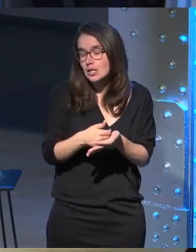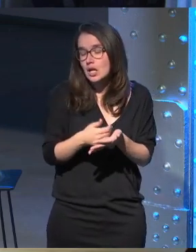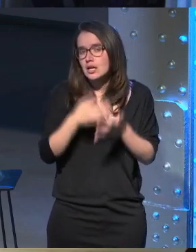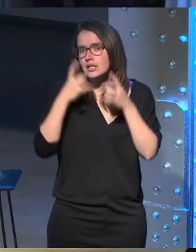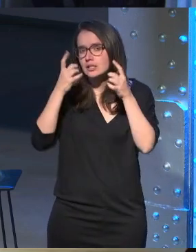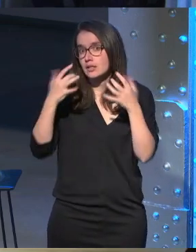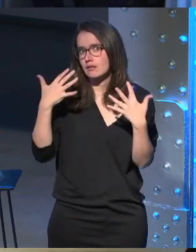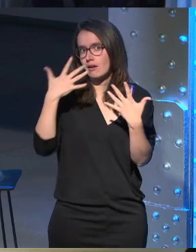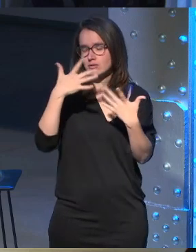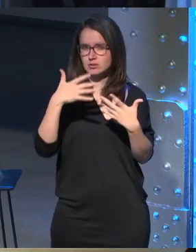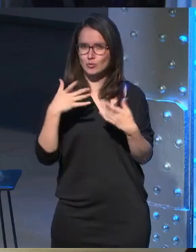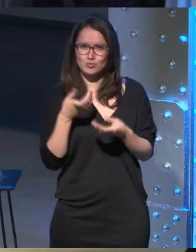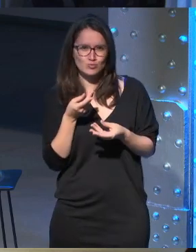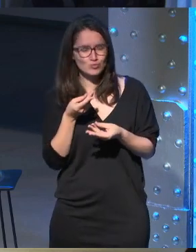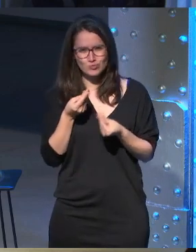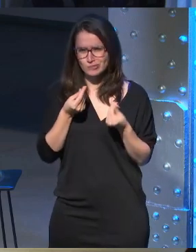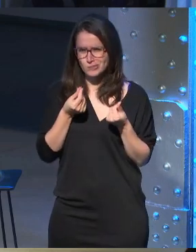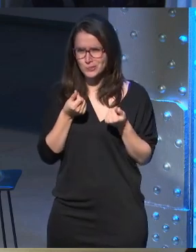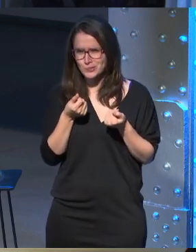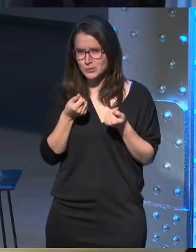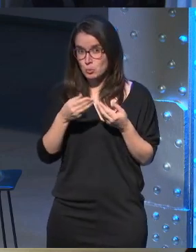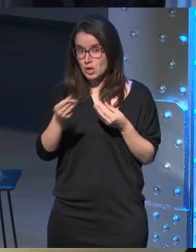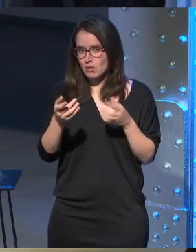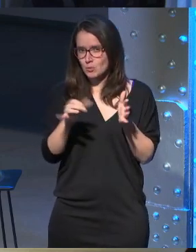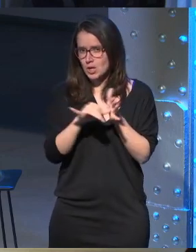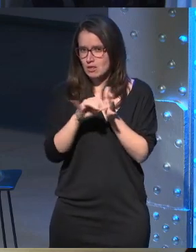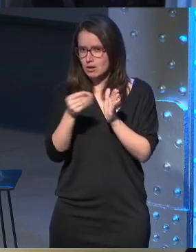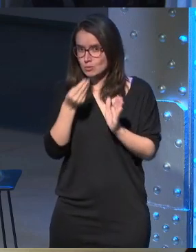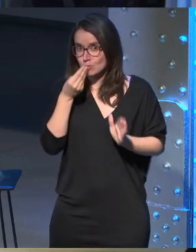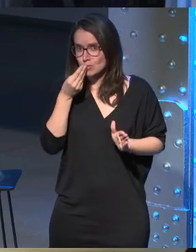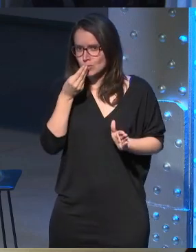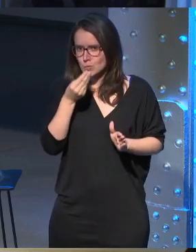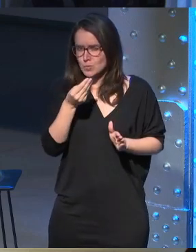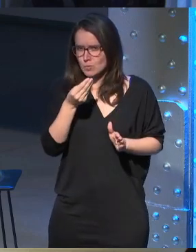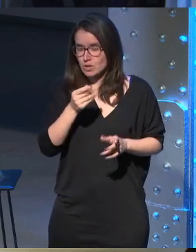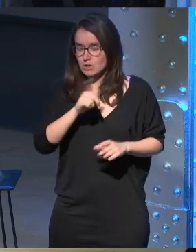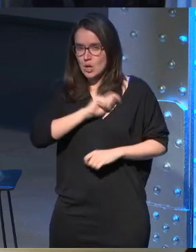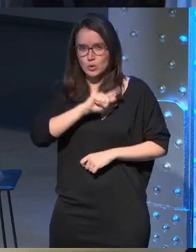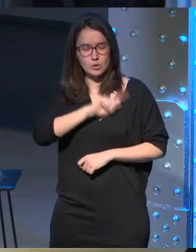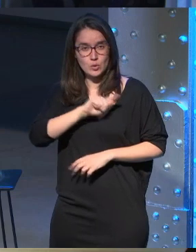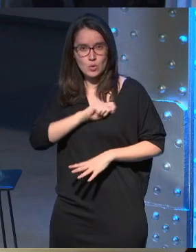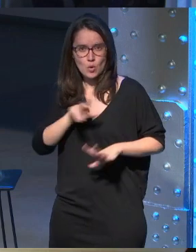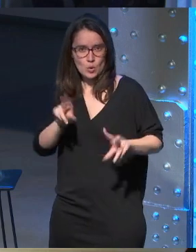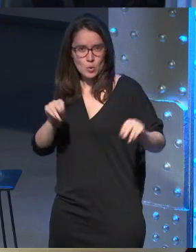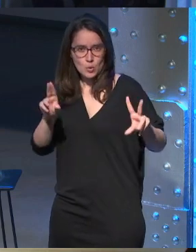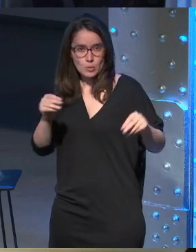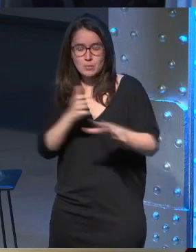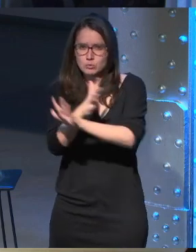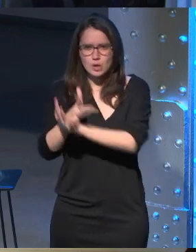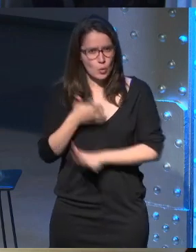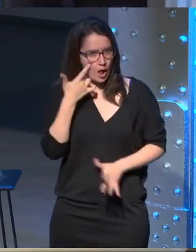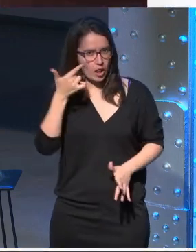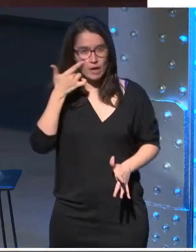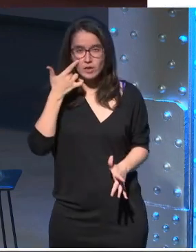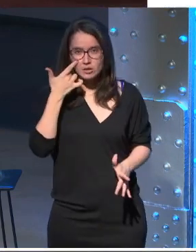seducirnos y nos pone morritos y nos pone morros muy cerca ¡guau! eso genera una sensación muy impactante ¿vale? juguemos con ello